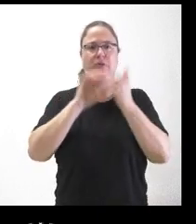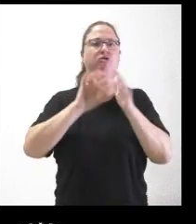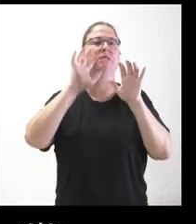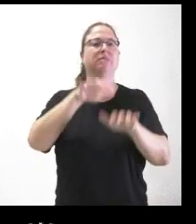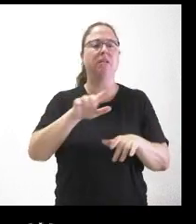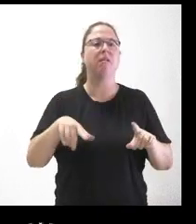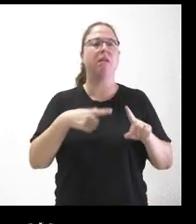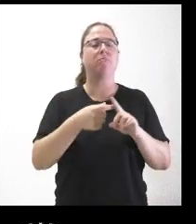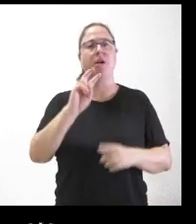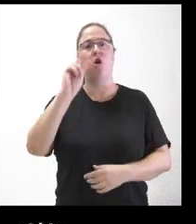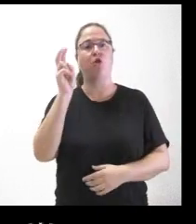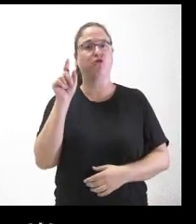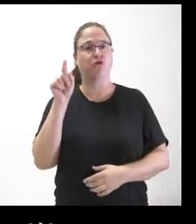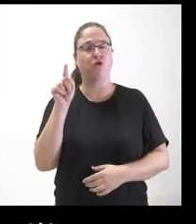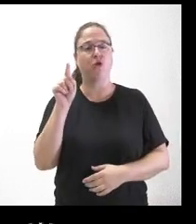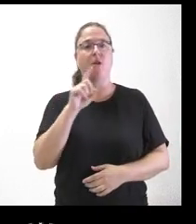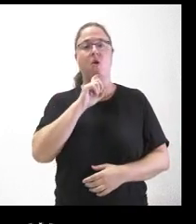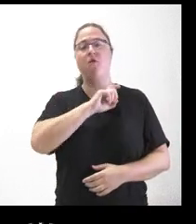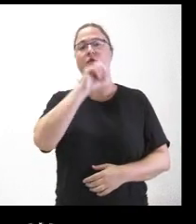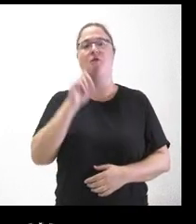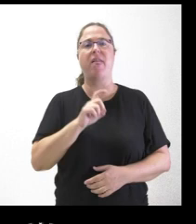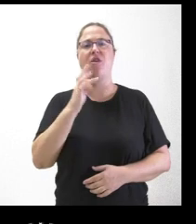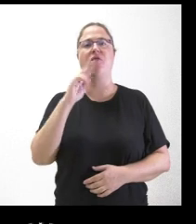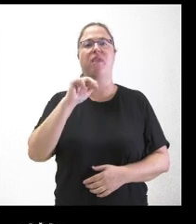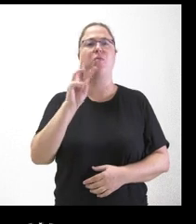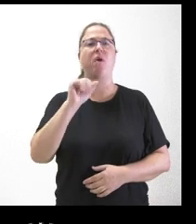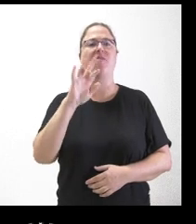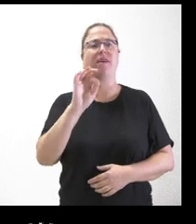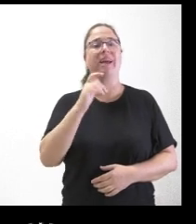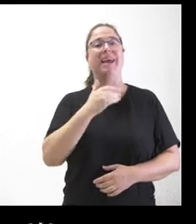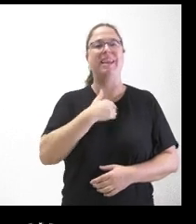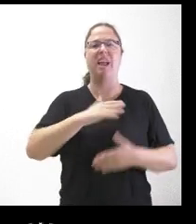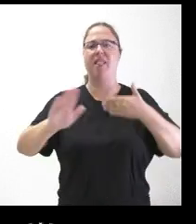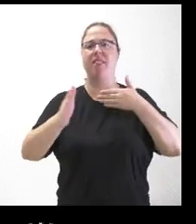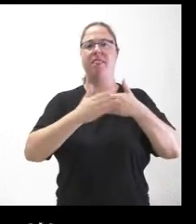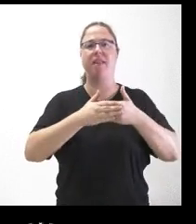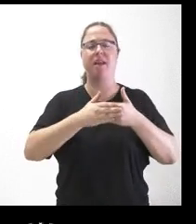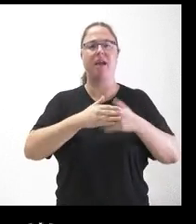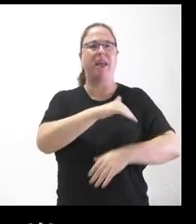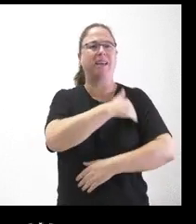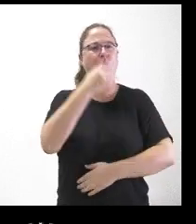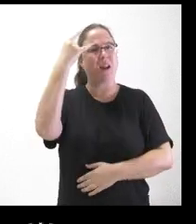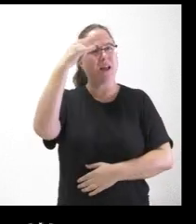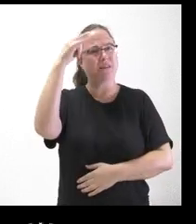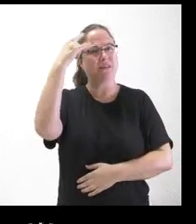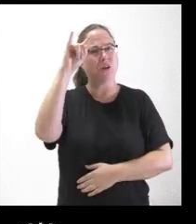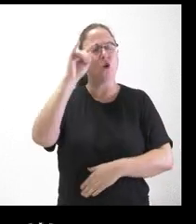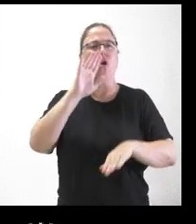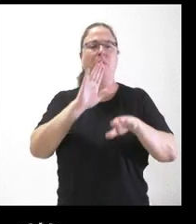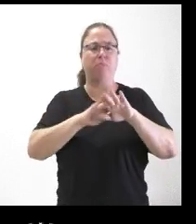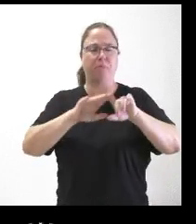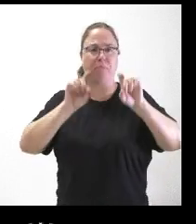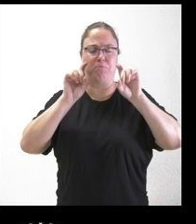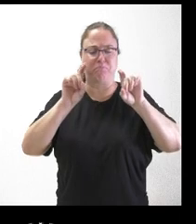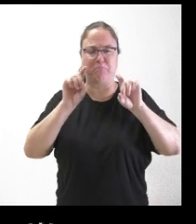Y, por otro lado, la Fundación Franz Weber pide el cierre de la Escuela Taurina de Segovia por su nulo interés pedagógico y